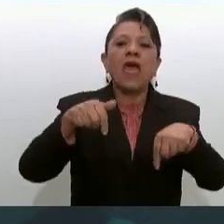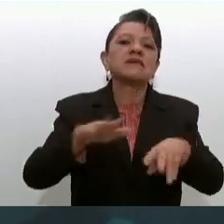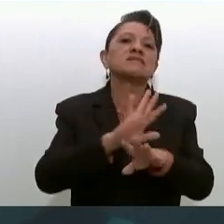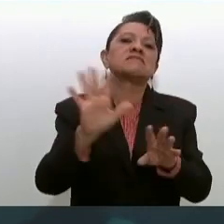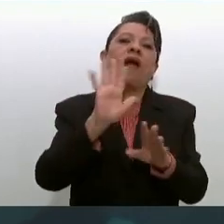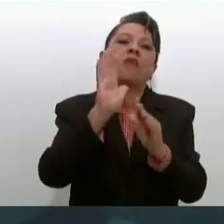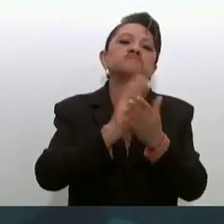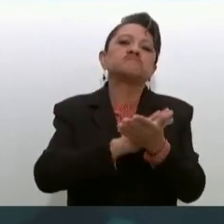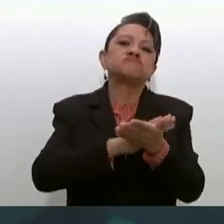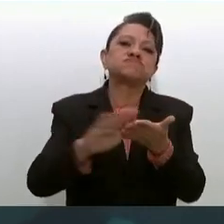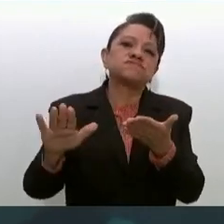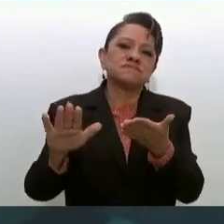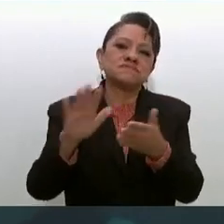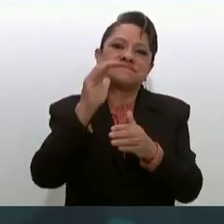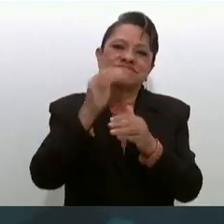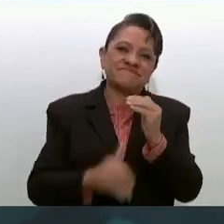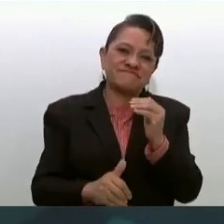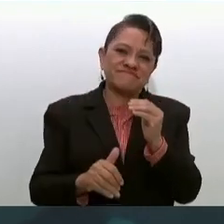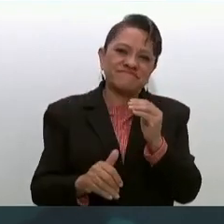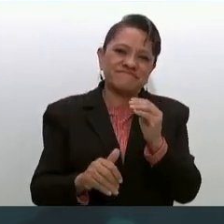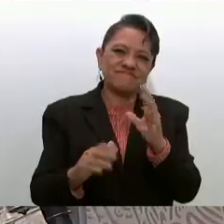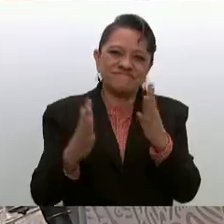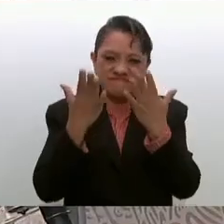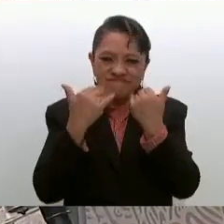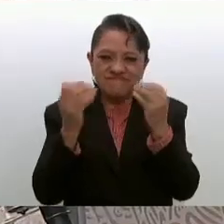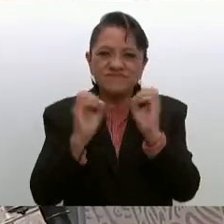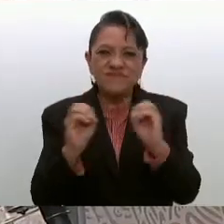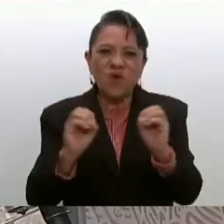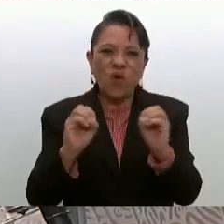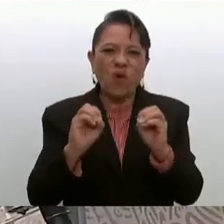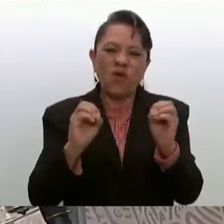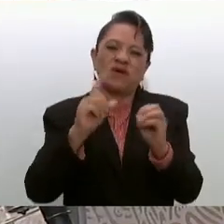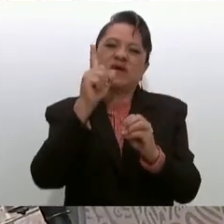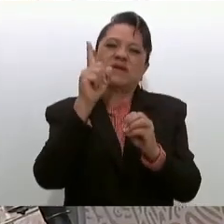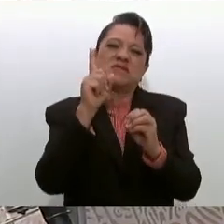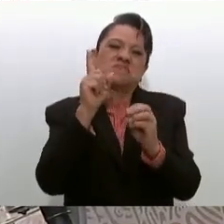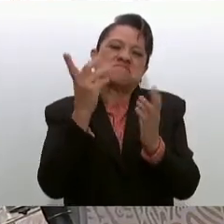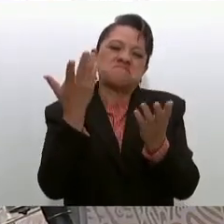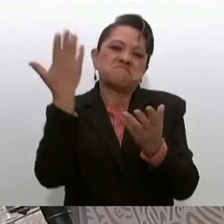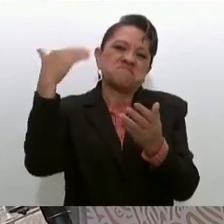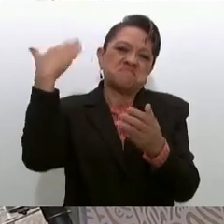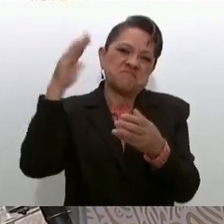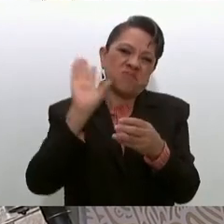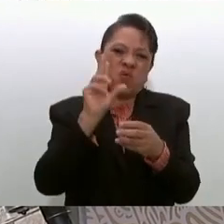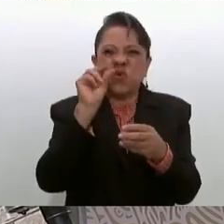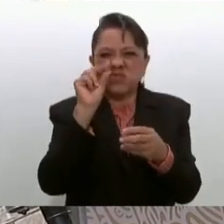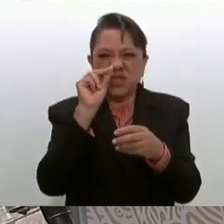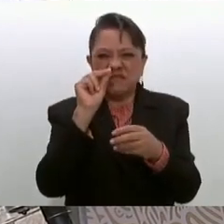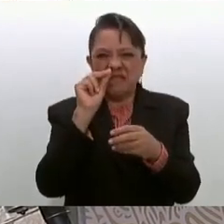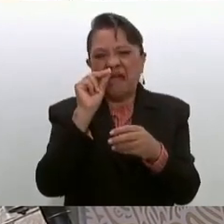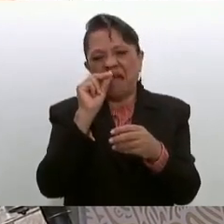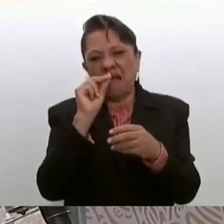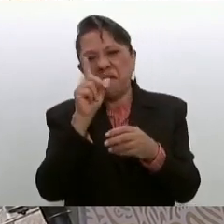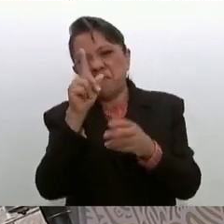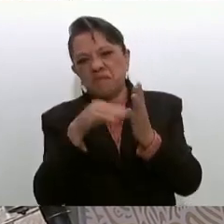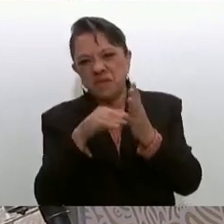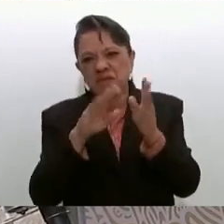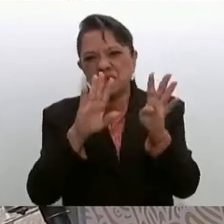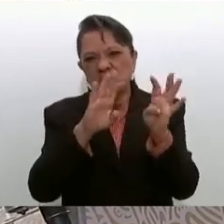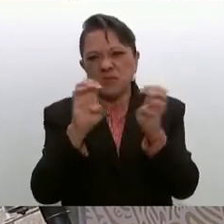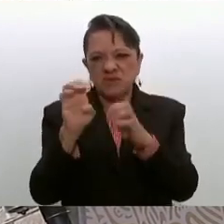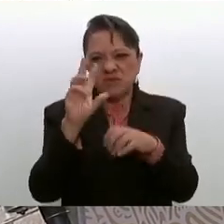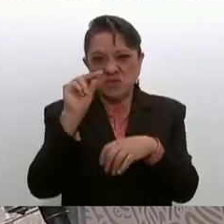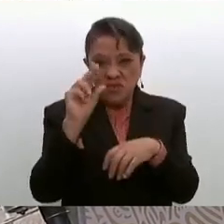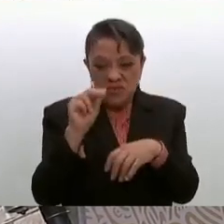desde los años 80. Pero la gira sirvió también para generar ese modelo. Vino entonces